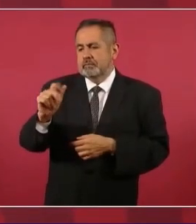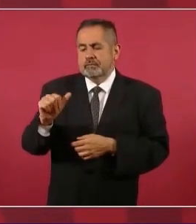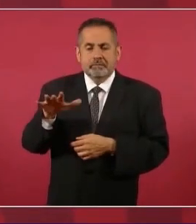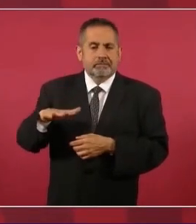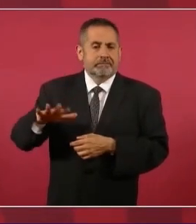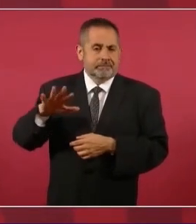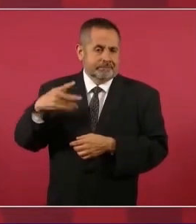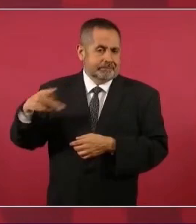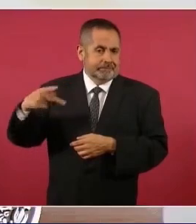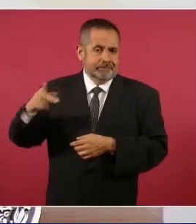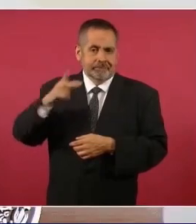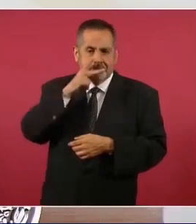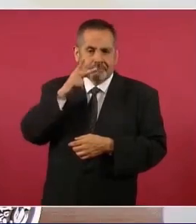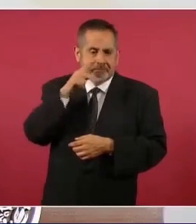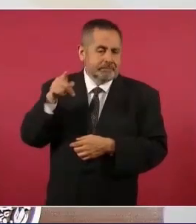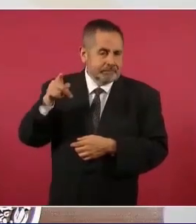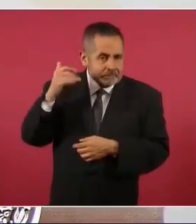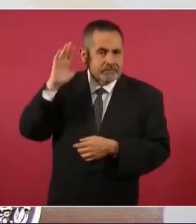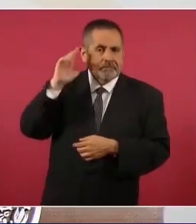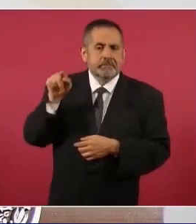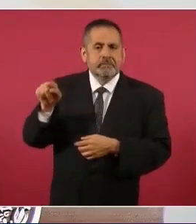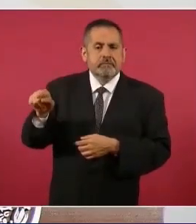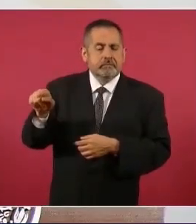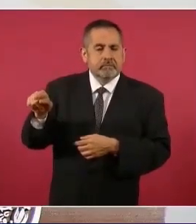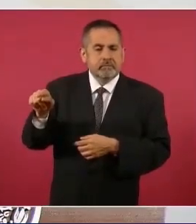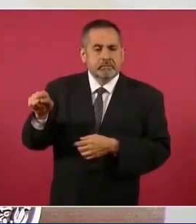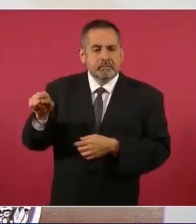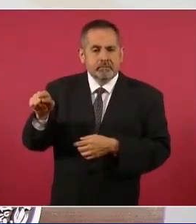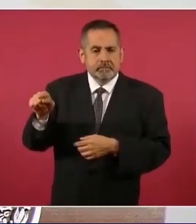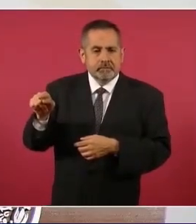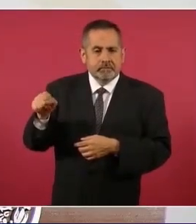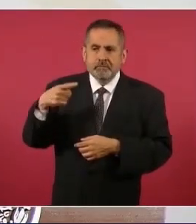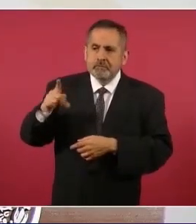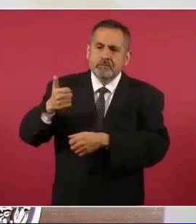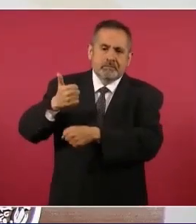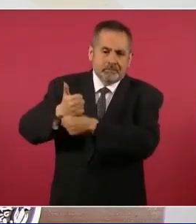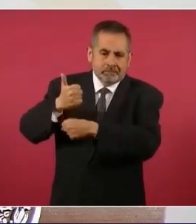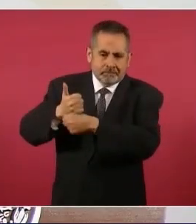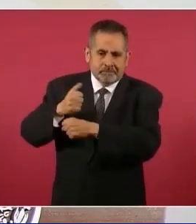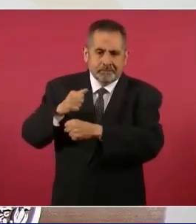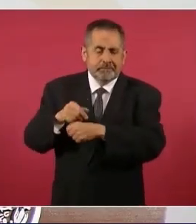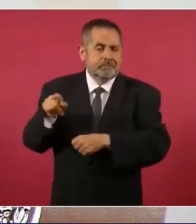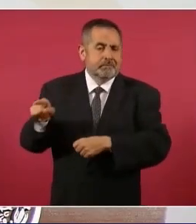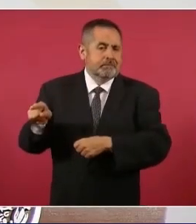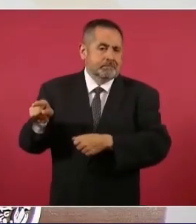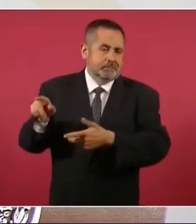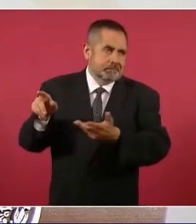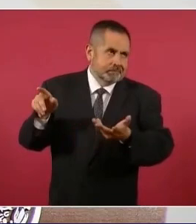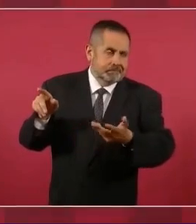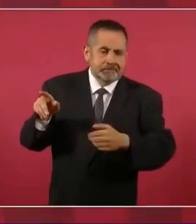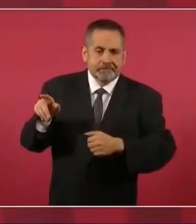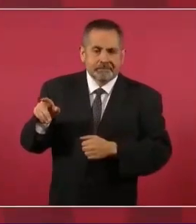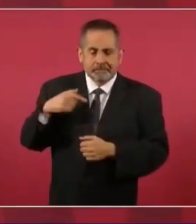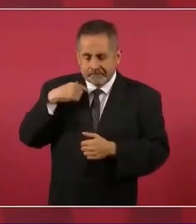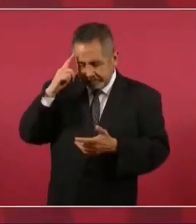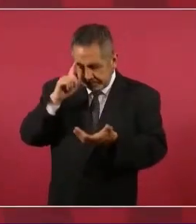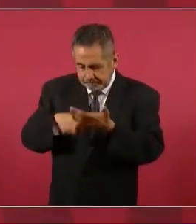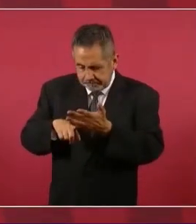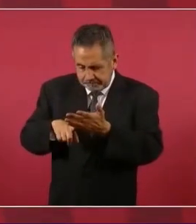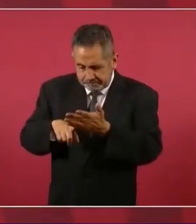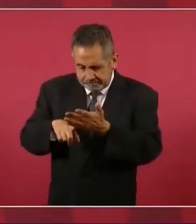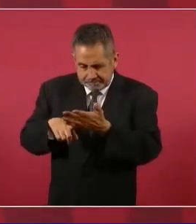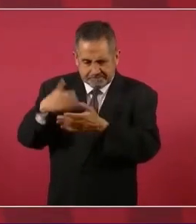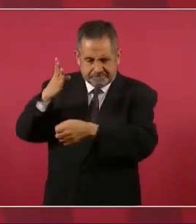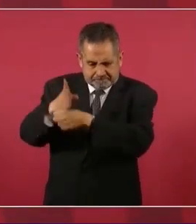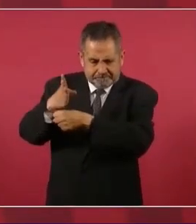papá, su abuelo, yo creo que hasta sus